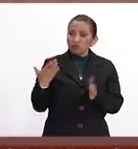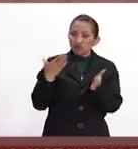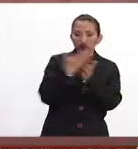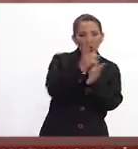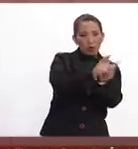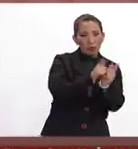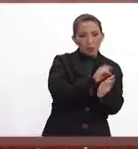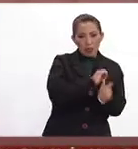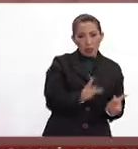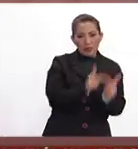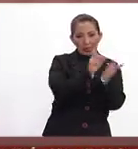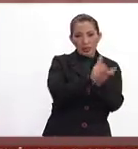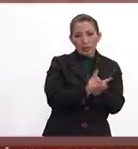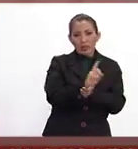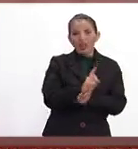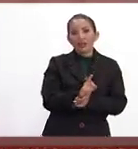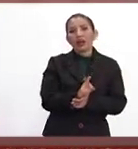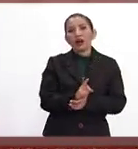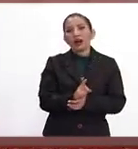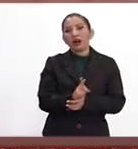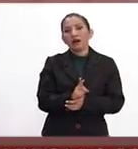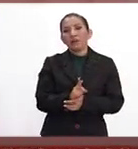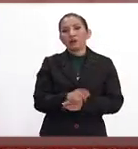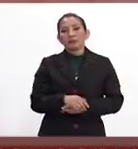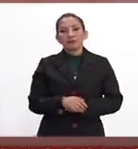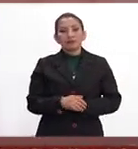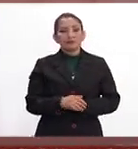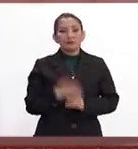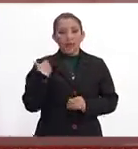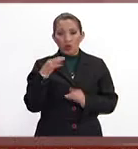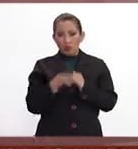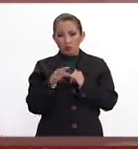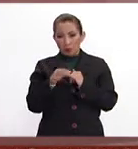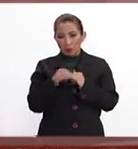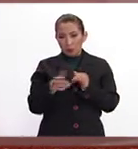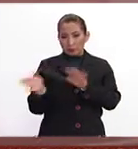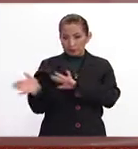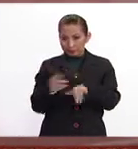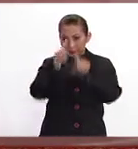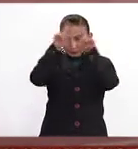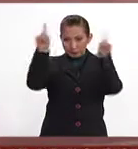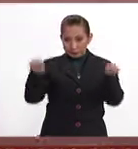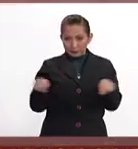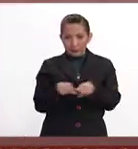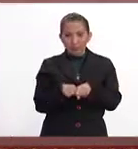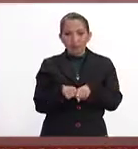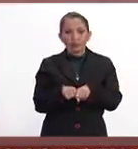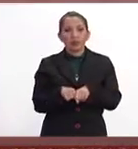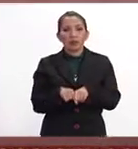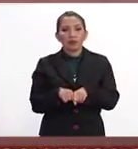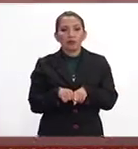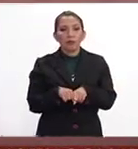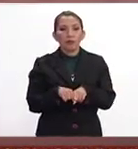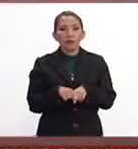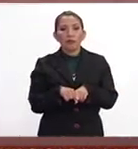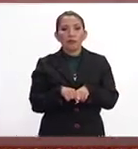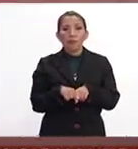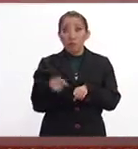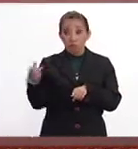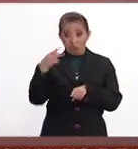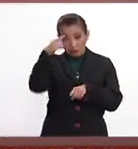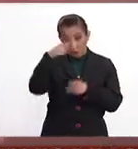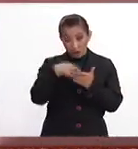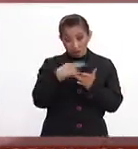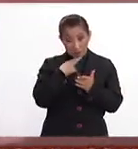droga y 9% el tema terrorista. Y el último gráfico que es si va a